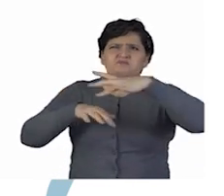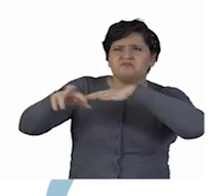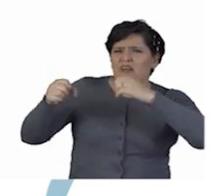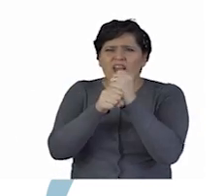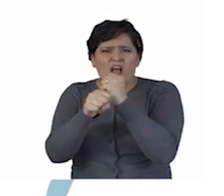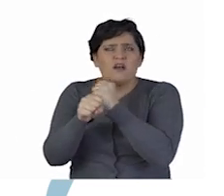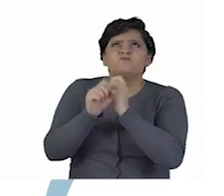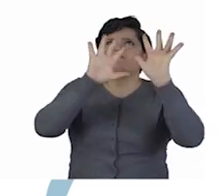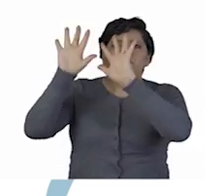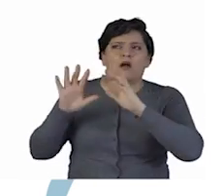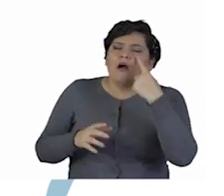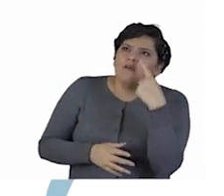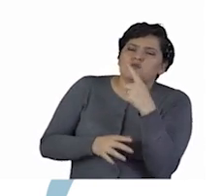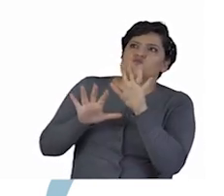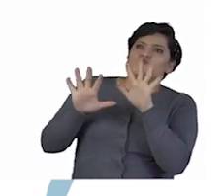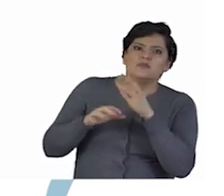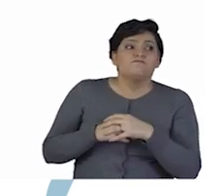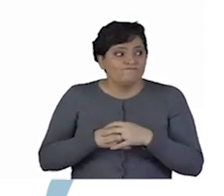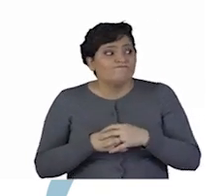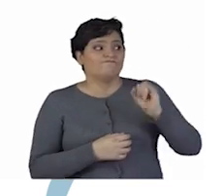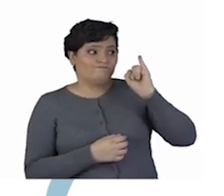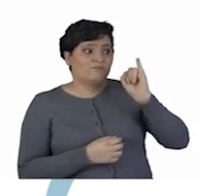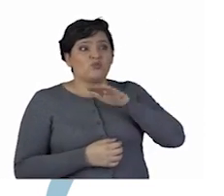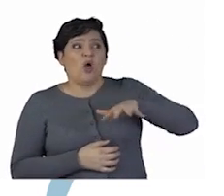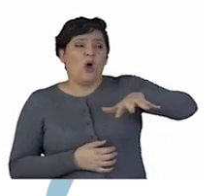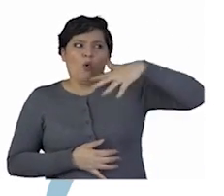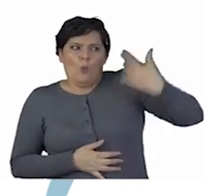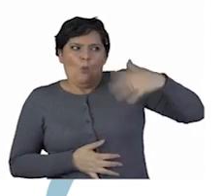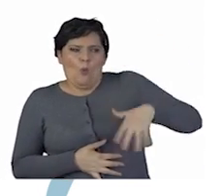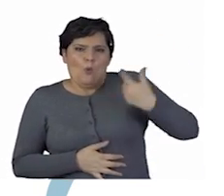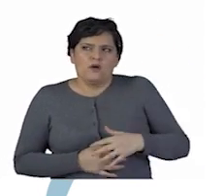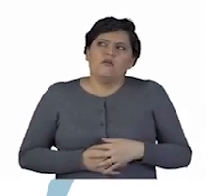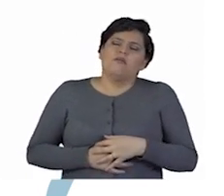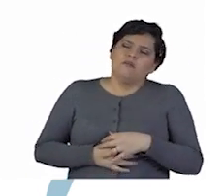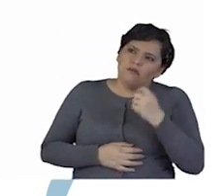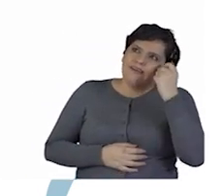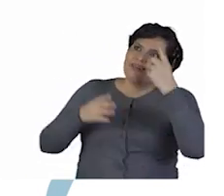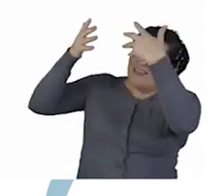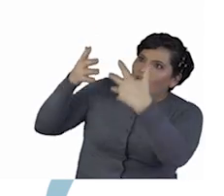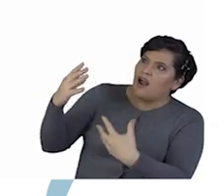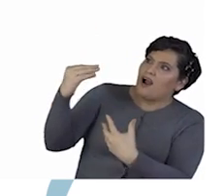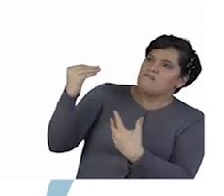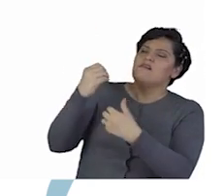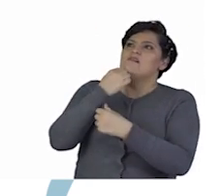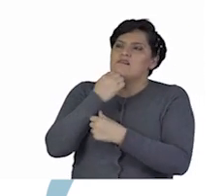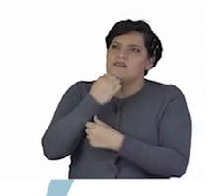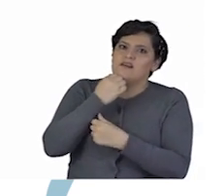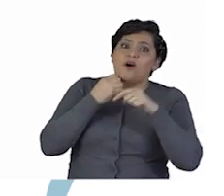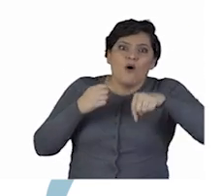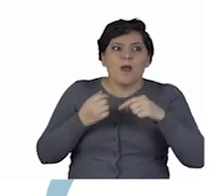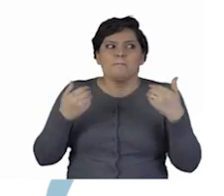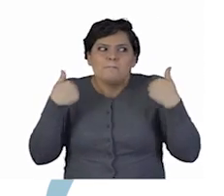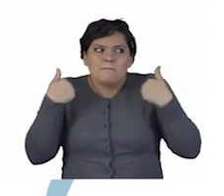gente se necesita tras bambalinas para que podamos ver un espectáculo! Sí, aquí todos somos muy importantes. ¡Así veo, señor Telón! Y hoy nos